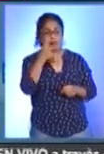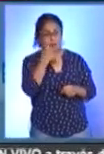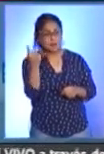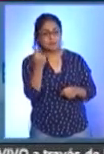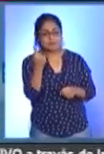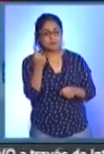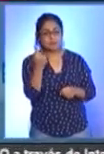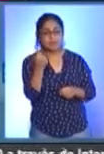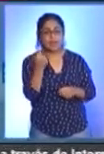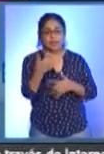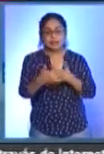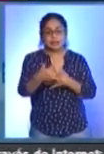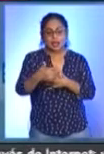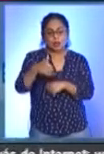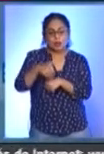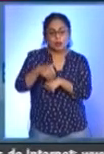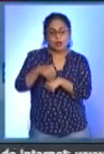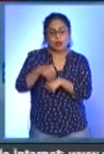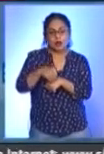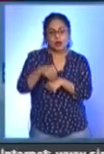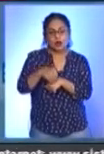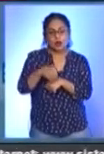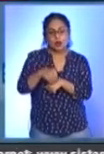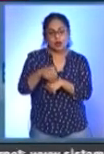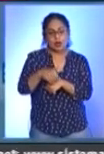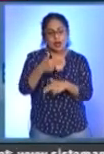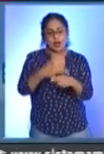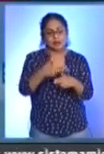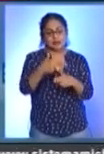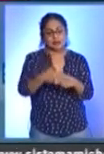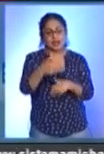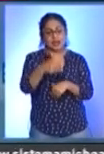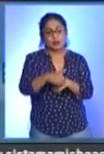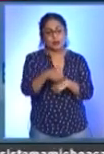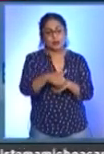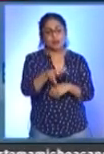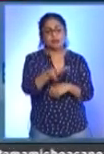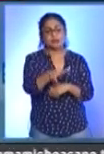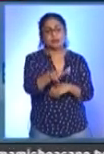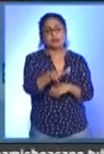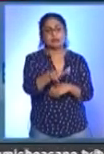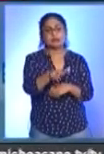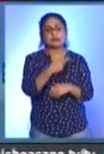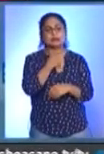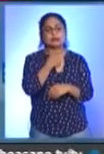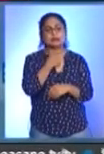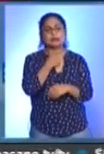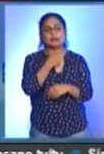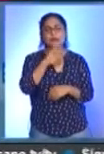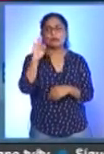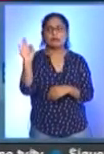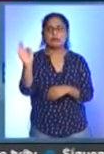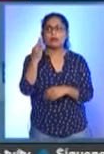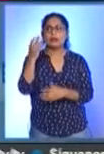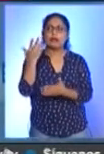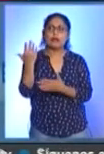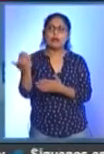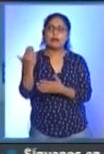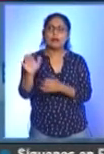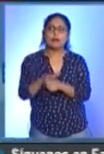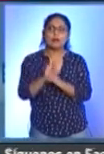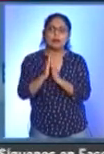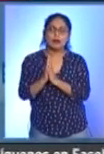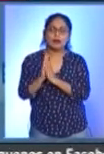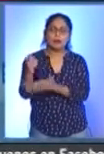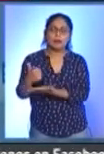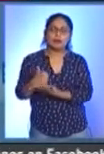quincena número... hasta la quincena número 18, en donde le decimos a la Federación que rogamos de su apoyo,